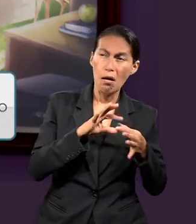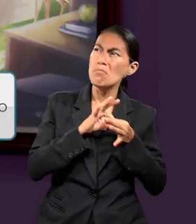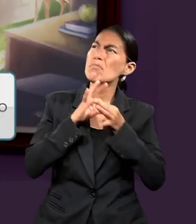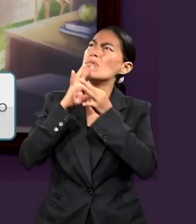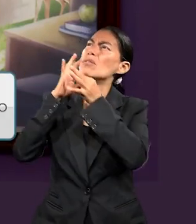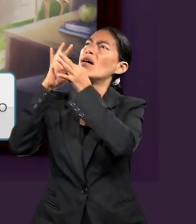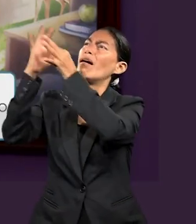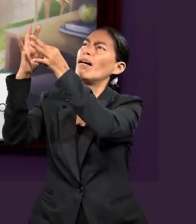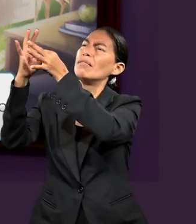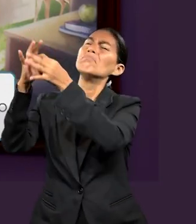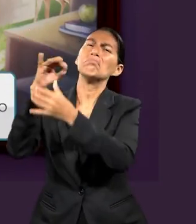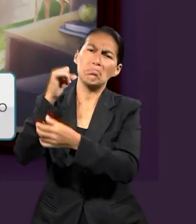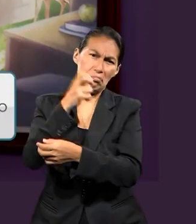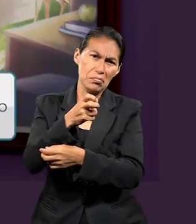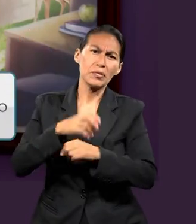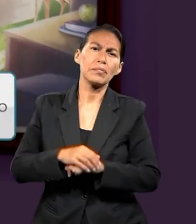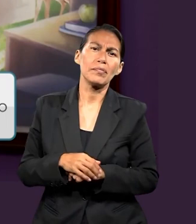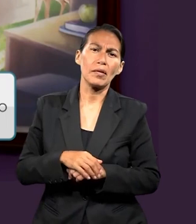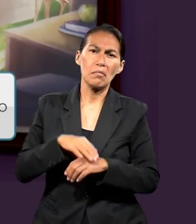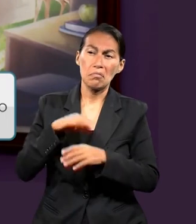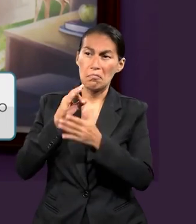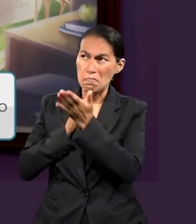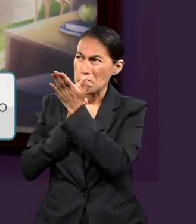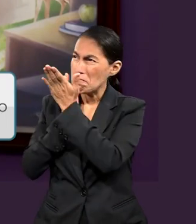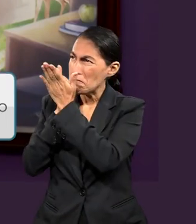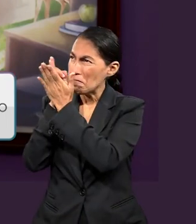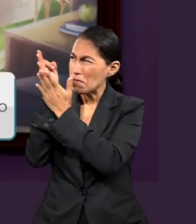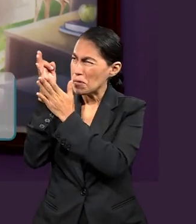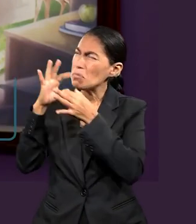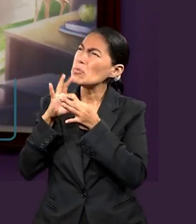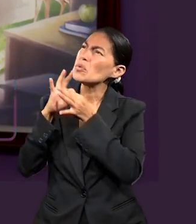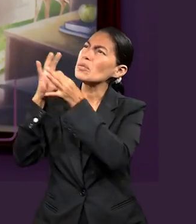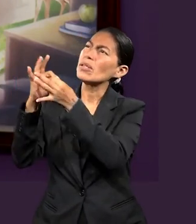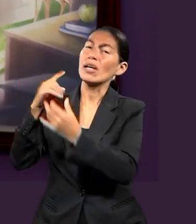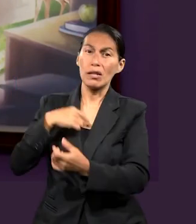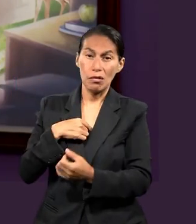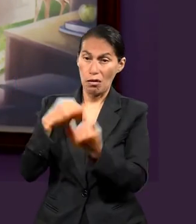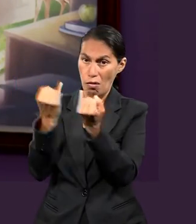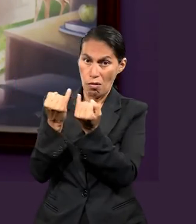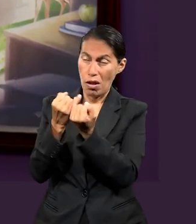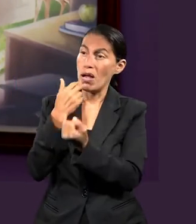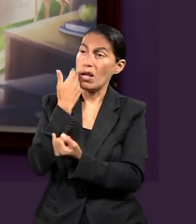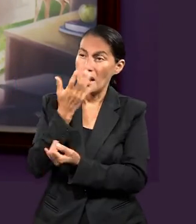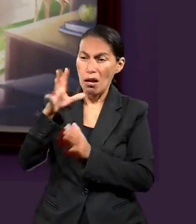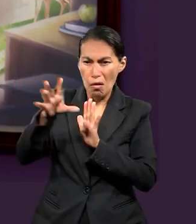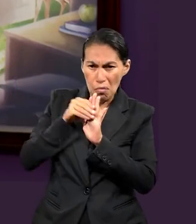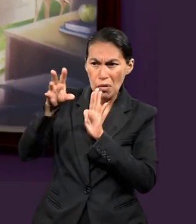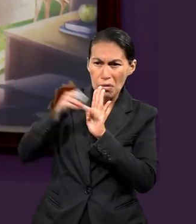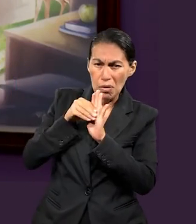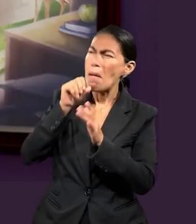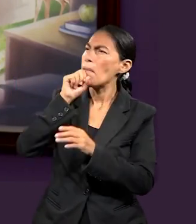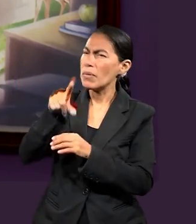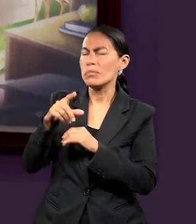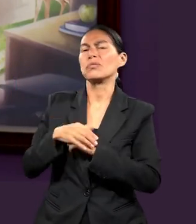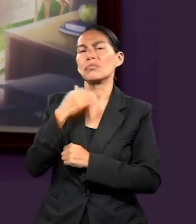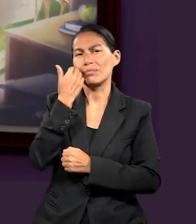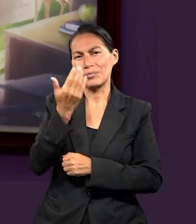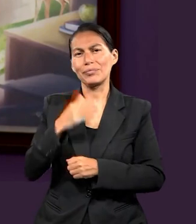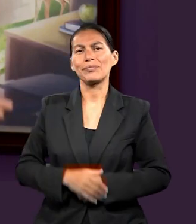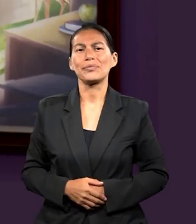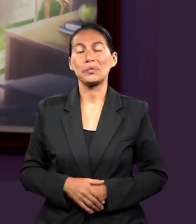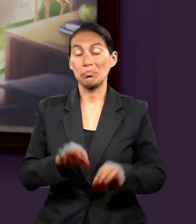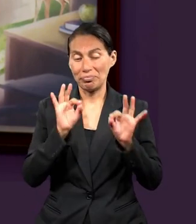sin duda alguna, era un prisionero de Cristo, como dijo al principio. O sea, lo llevó al pie de la letra, lo demostró y yo quiero